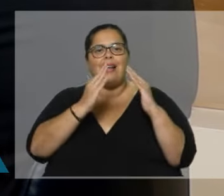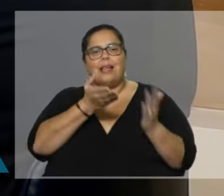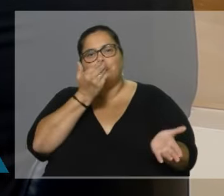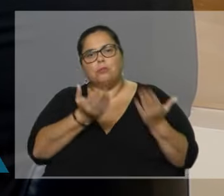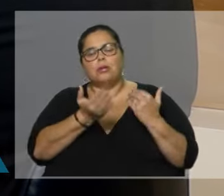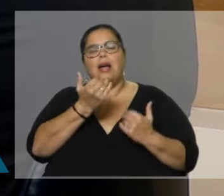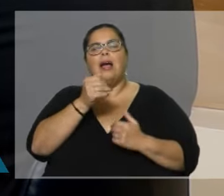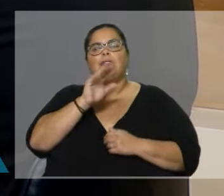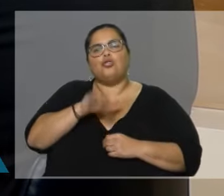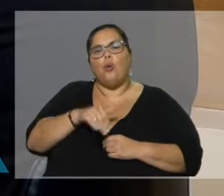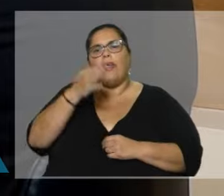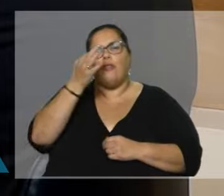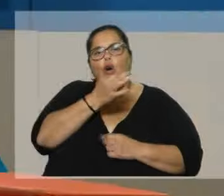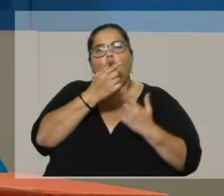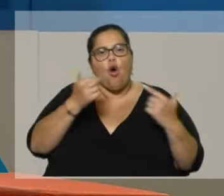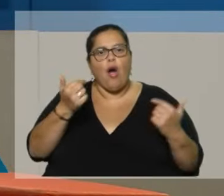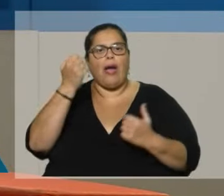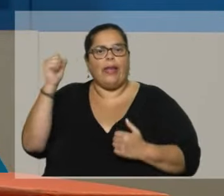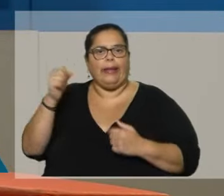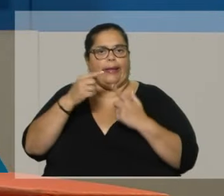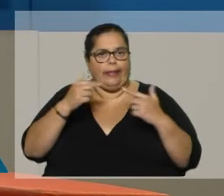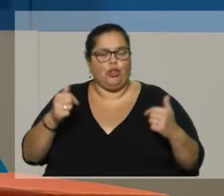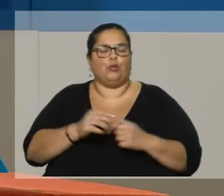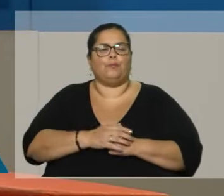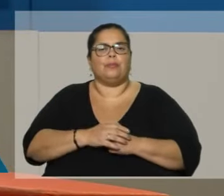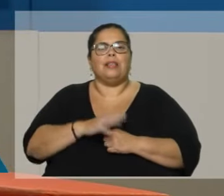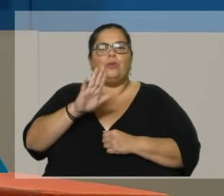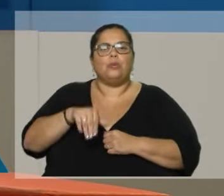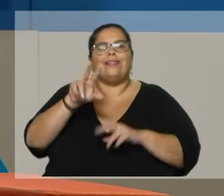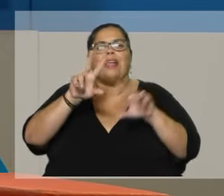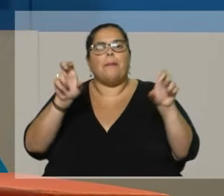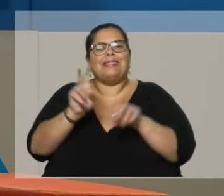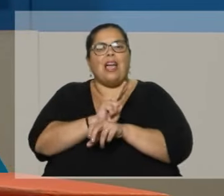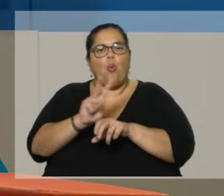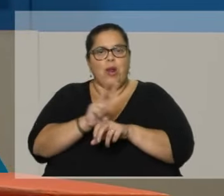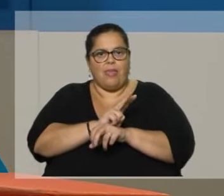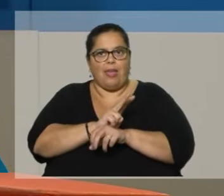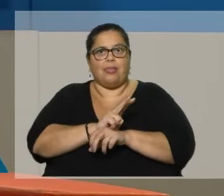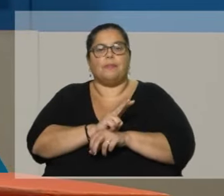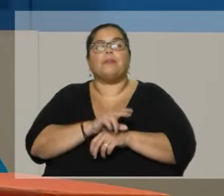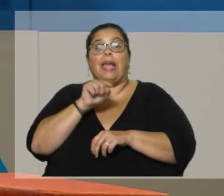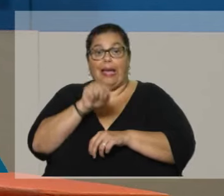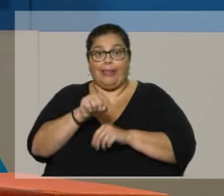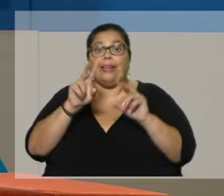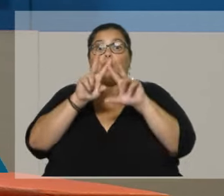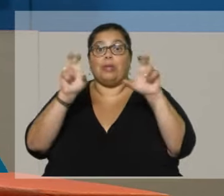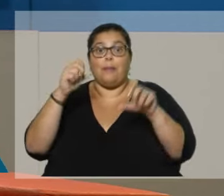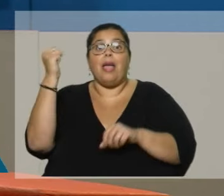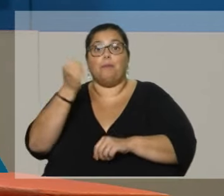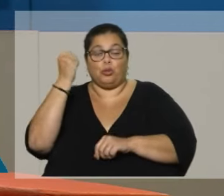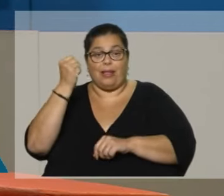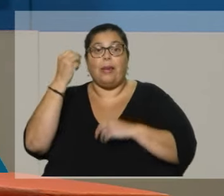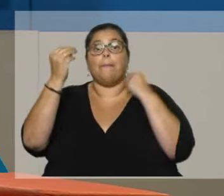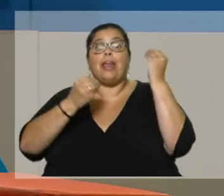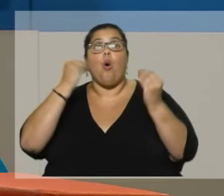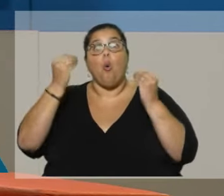juez. ¿Qué posición tienen ustedes? Y ya me voy metiendo en temas de seguridad también. Correcto. Sí, la seguridad es un tema muy importante y es una gran preocupación para los ciudadanos de este